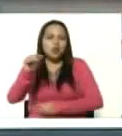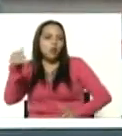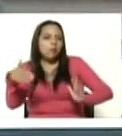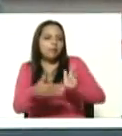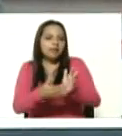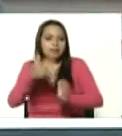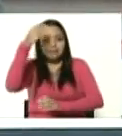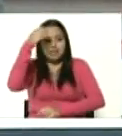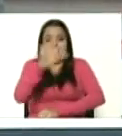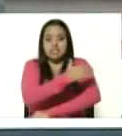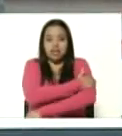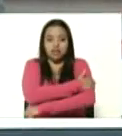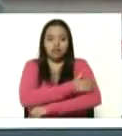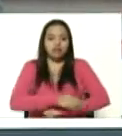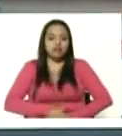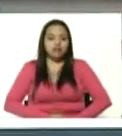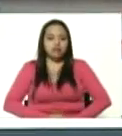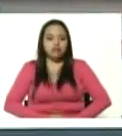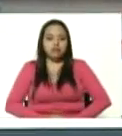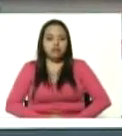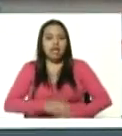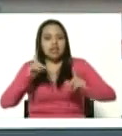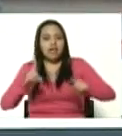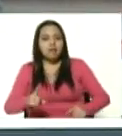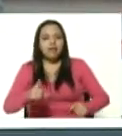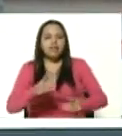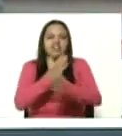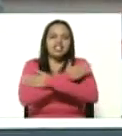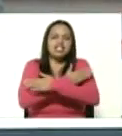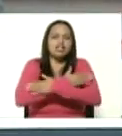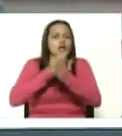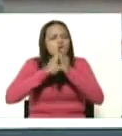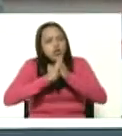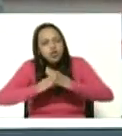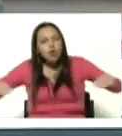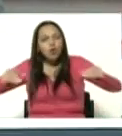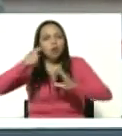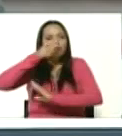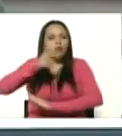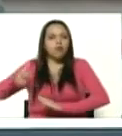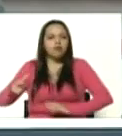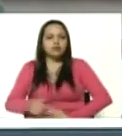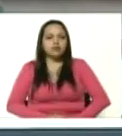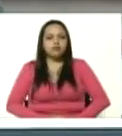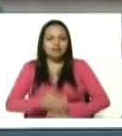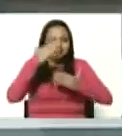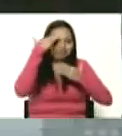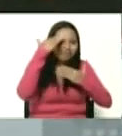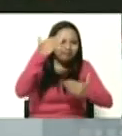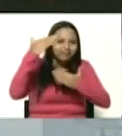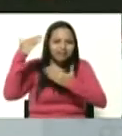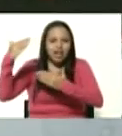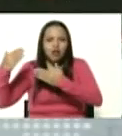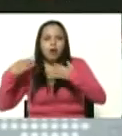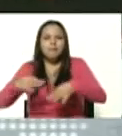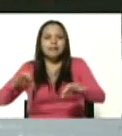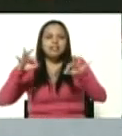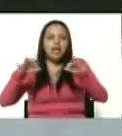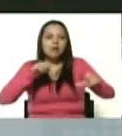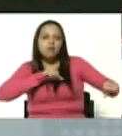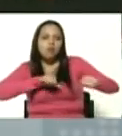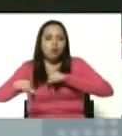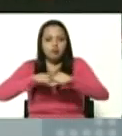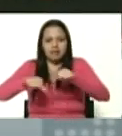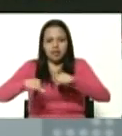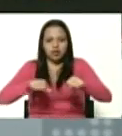milicianas y felicito a todo nuestro pueblo le doy un saludo especial al movimiento